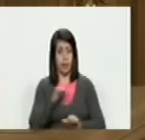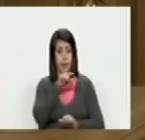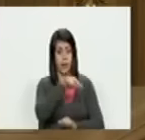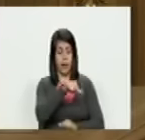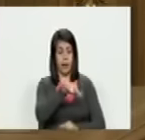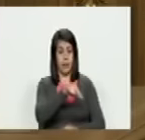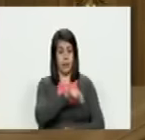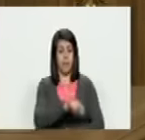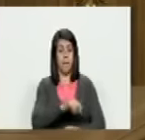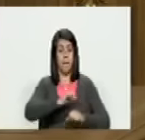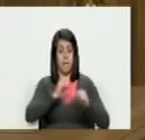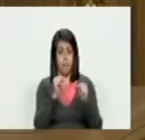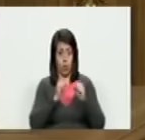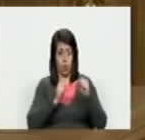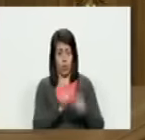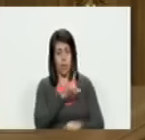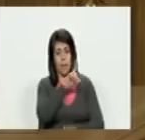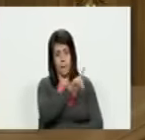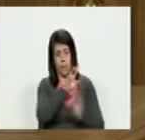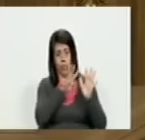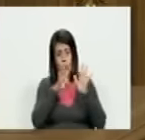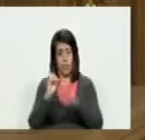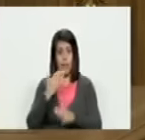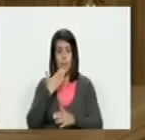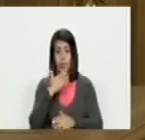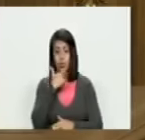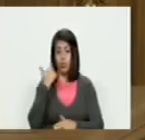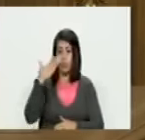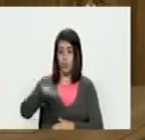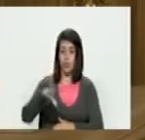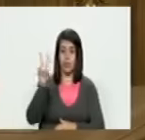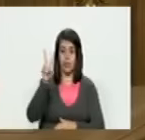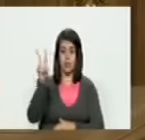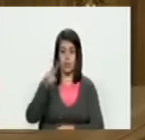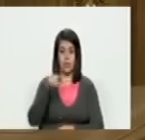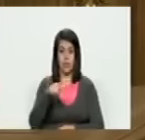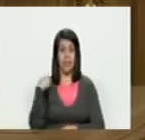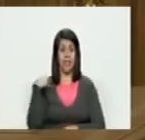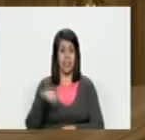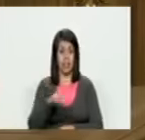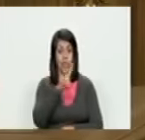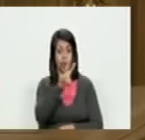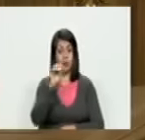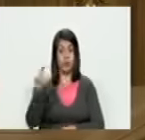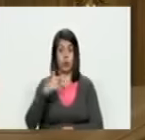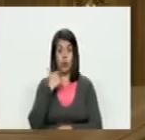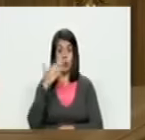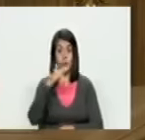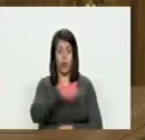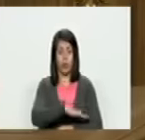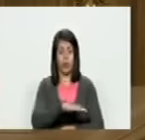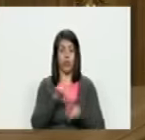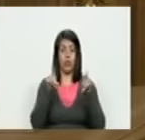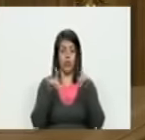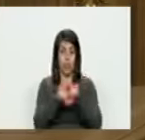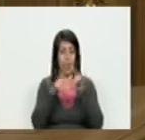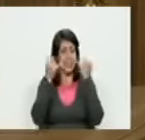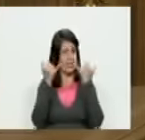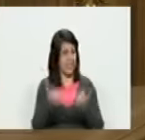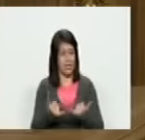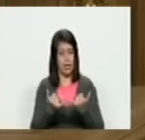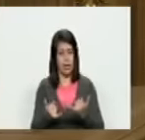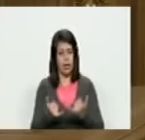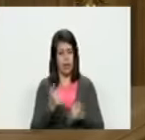capital de Bogotá en los años 90 pidiendo muerte en Venezuela y dice tiene que haber 200 muertos como en Bangladesh ya mismo